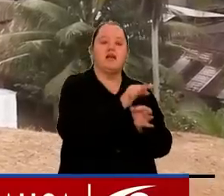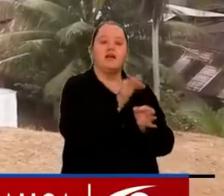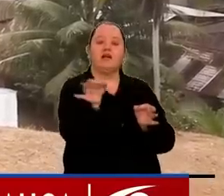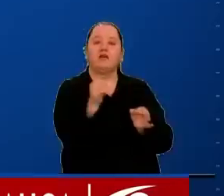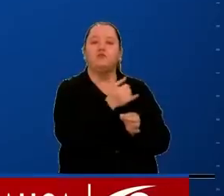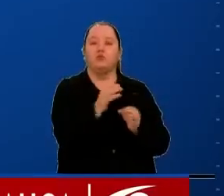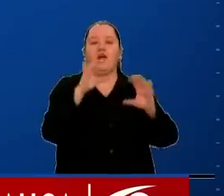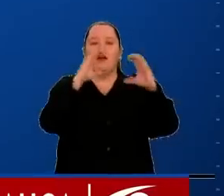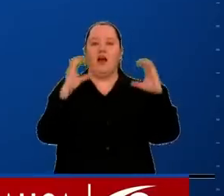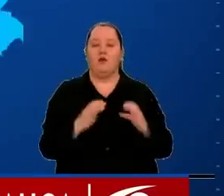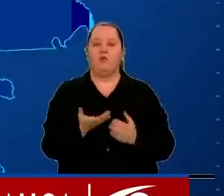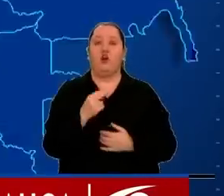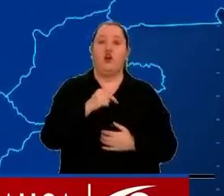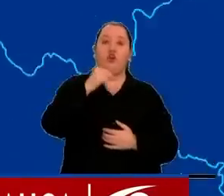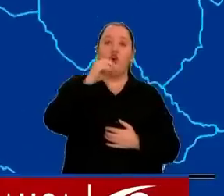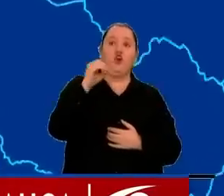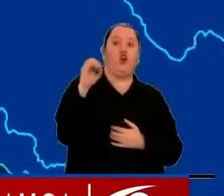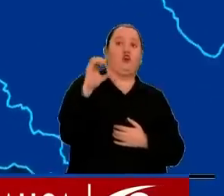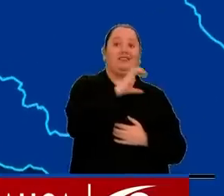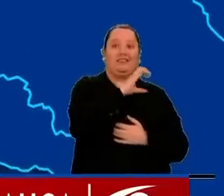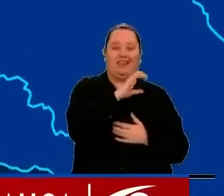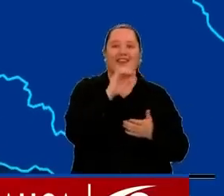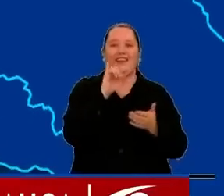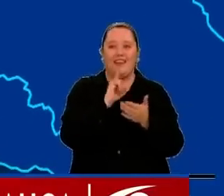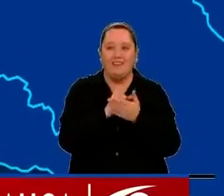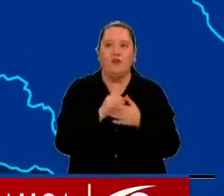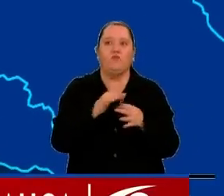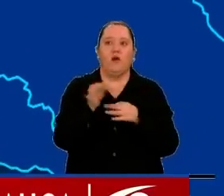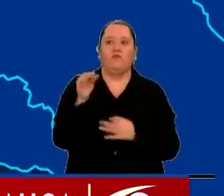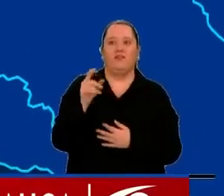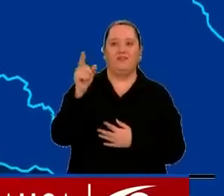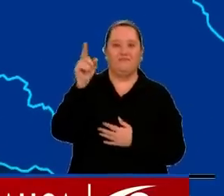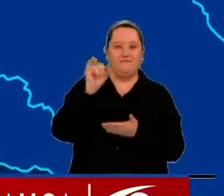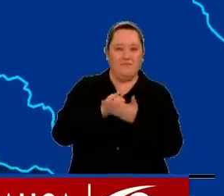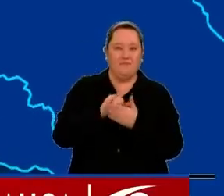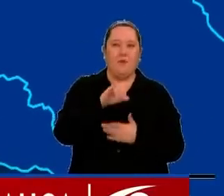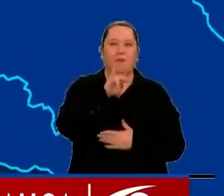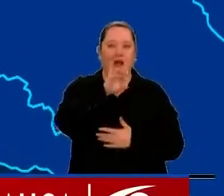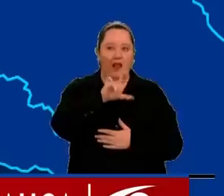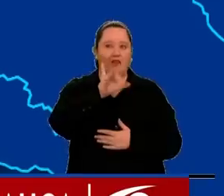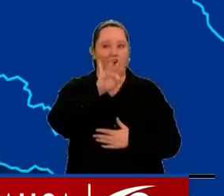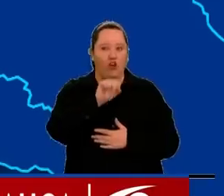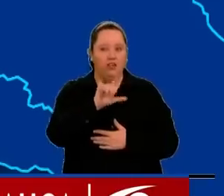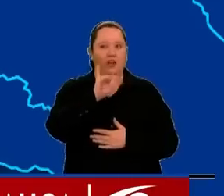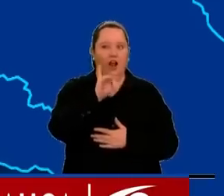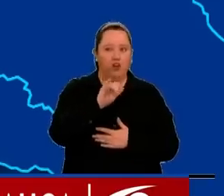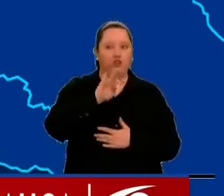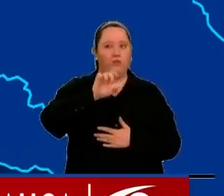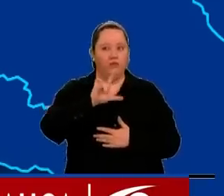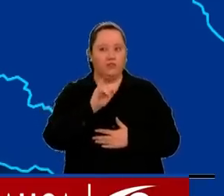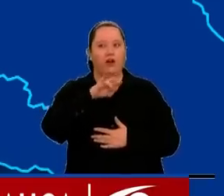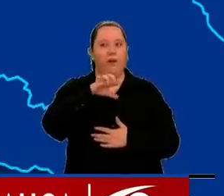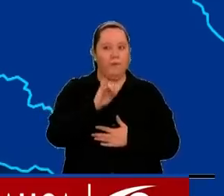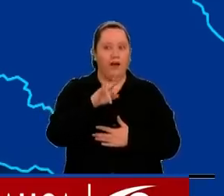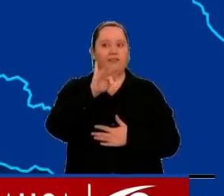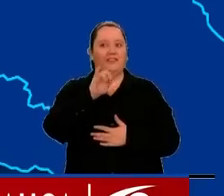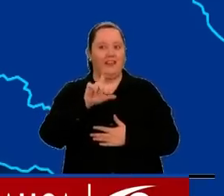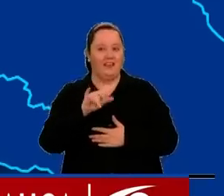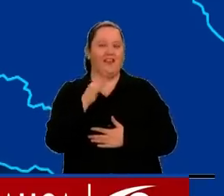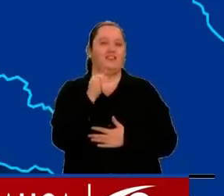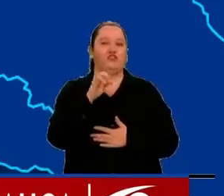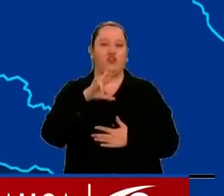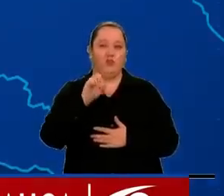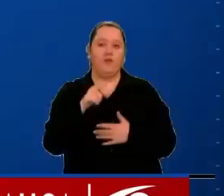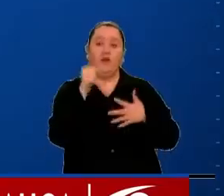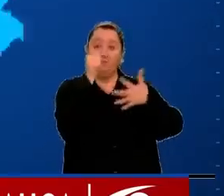Cauca, en la zona noroccidente del departamento, en municipios como Miranda, Corinto, Caloto, Buenos Aires, Caldono, Paez, Santander de Quilichao